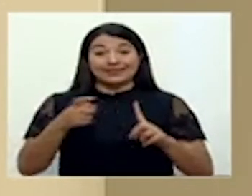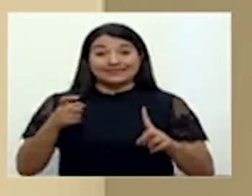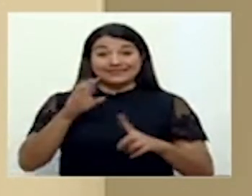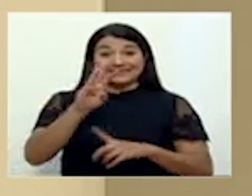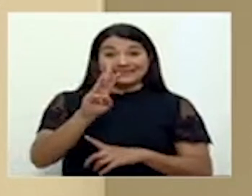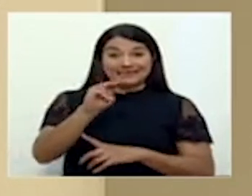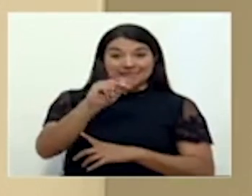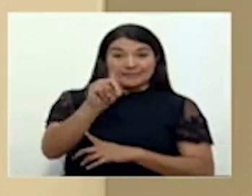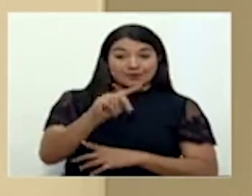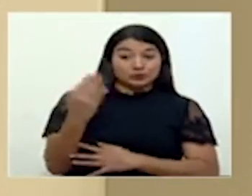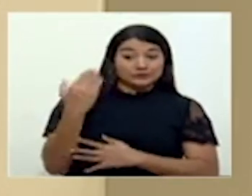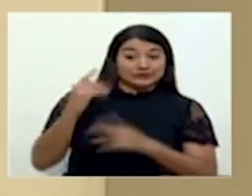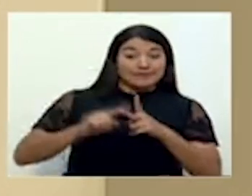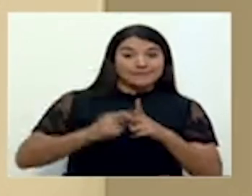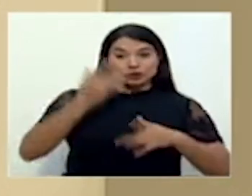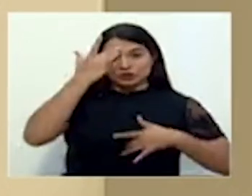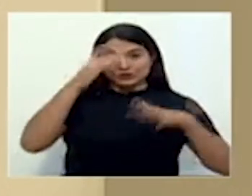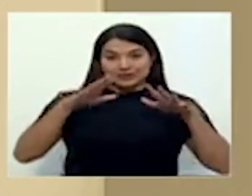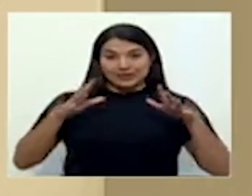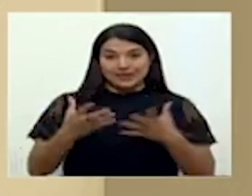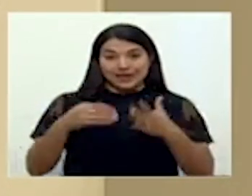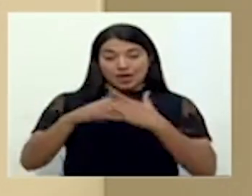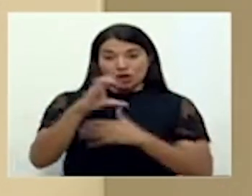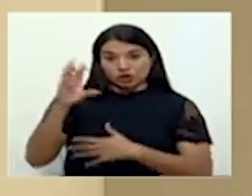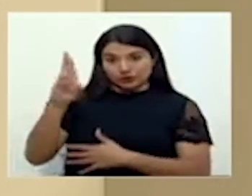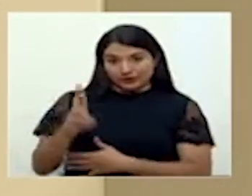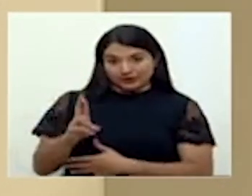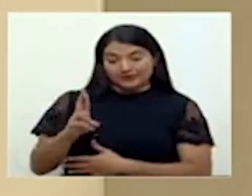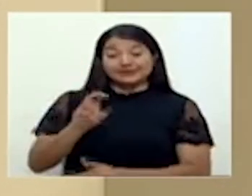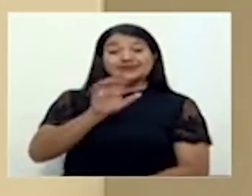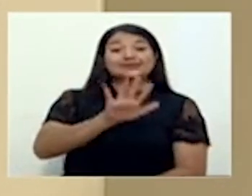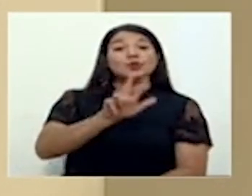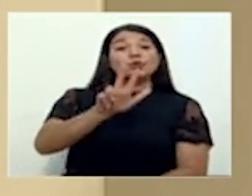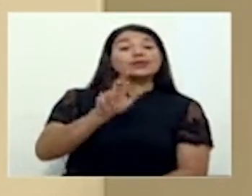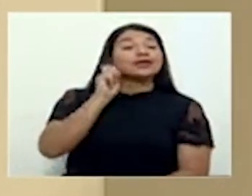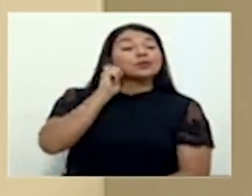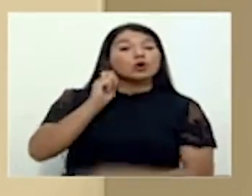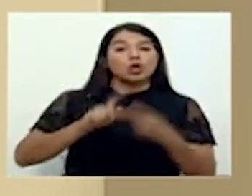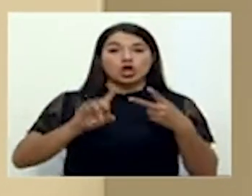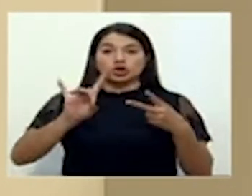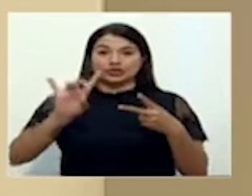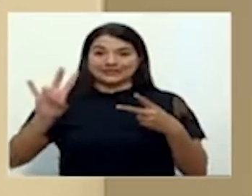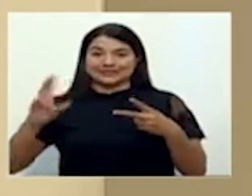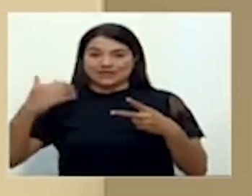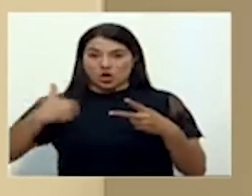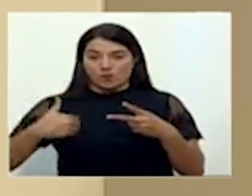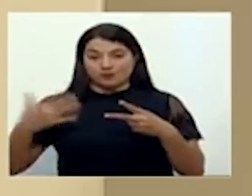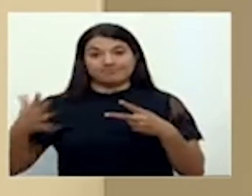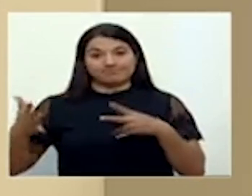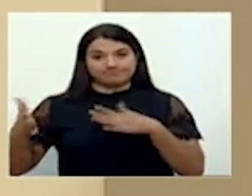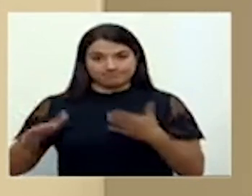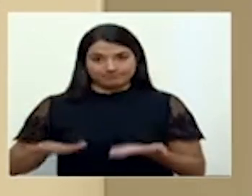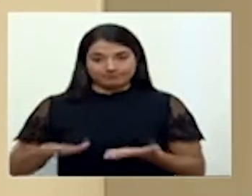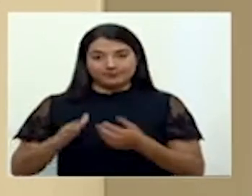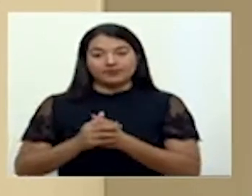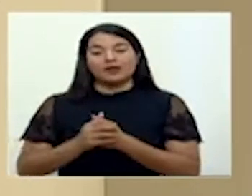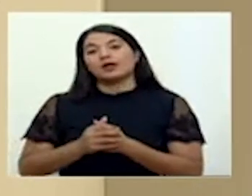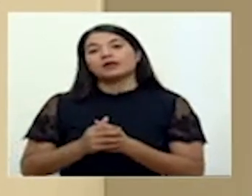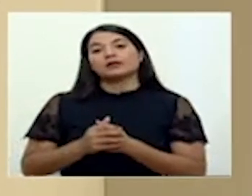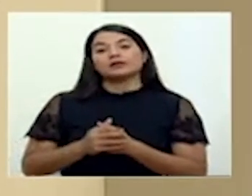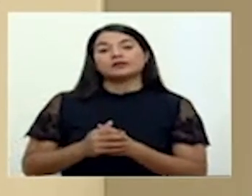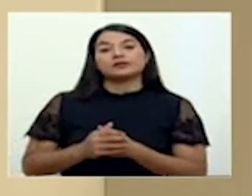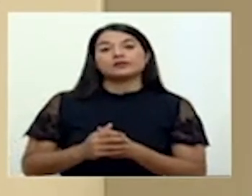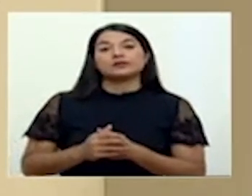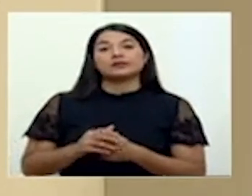de marzo pasado. Tenemos 53 mujeres y 87 hombres cuyas edades han estado